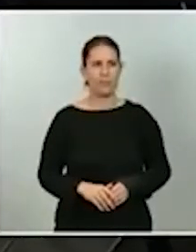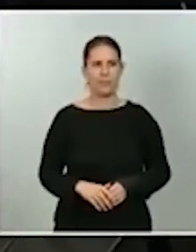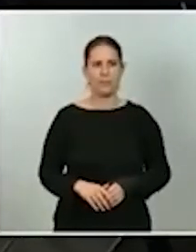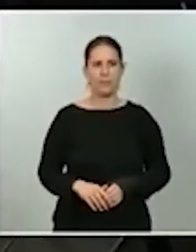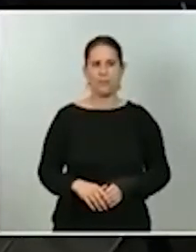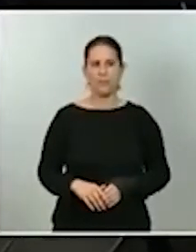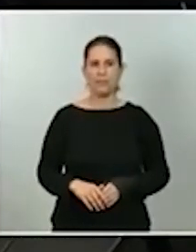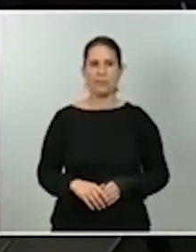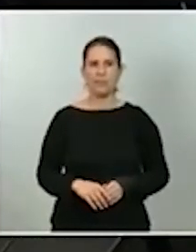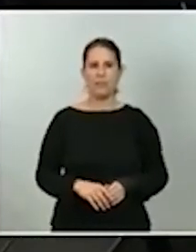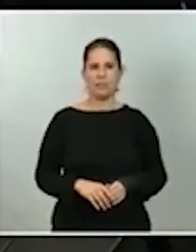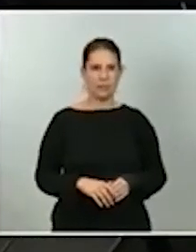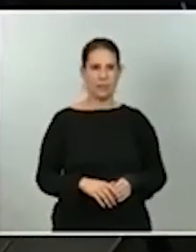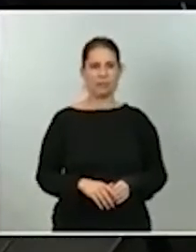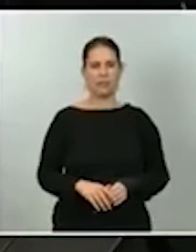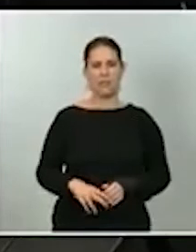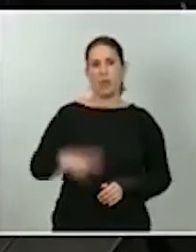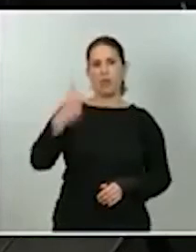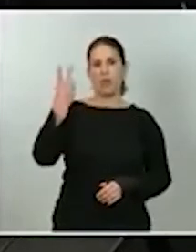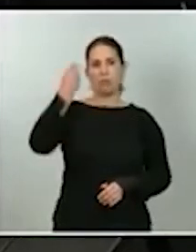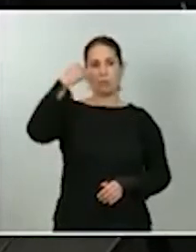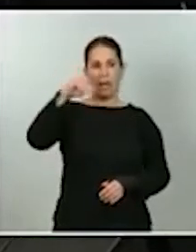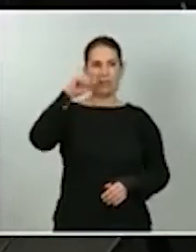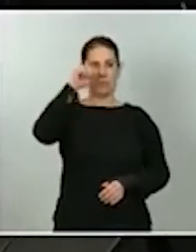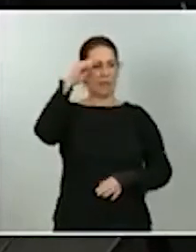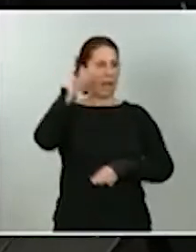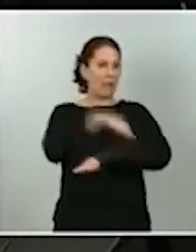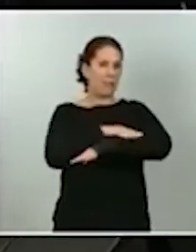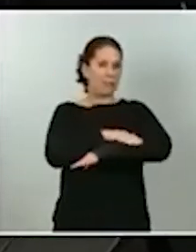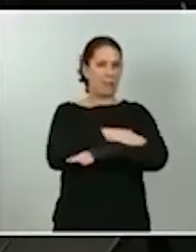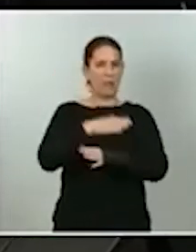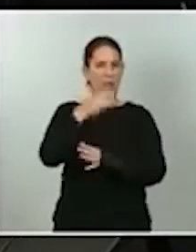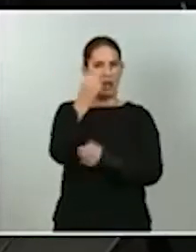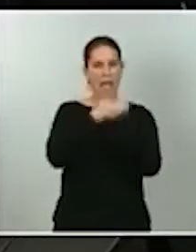para la ministra de Hacienda, en primer lugar.